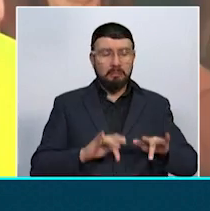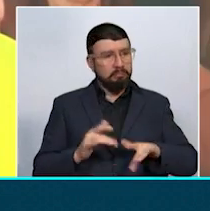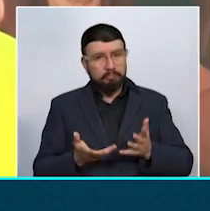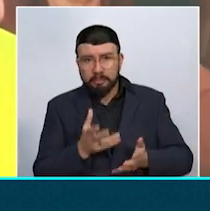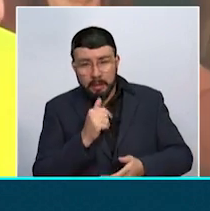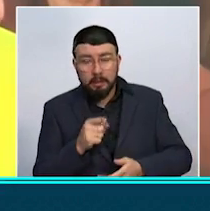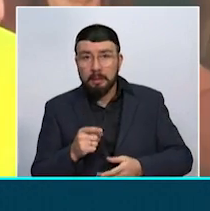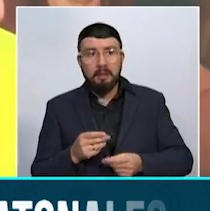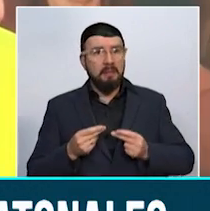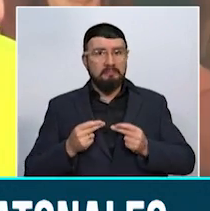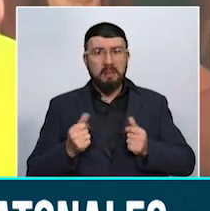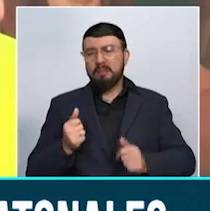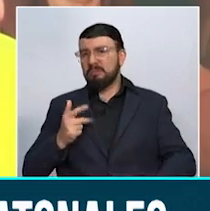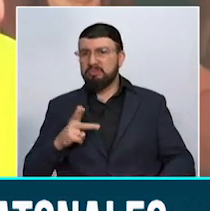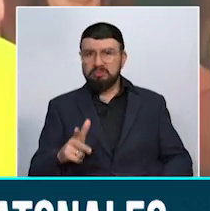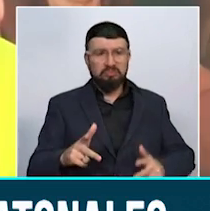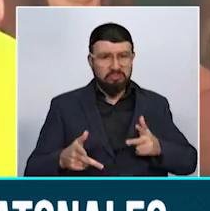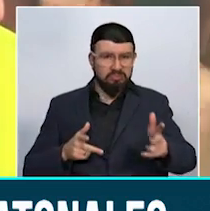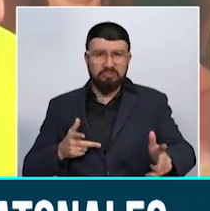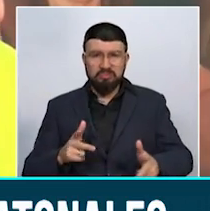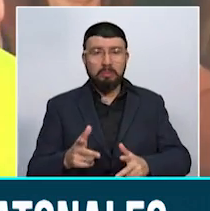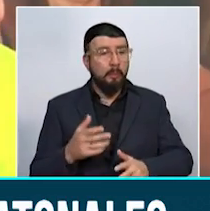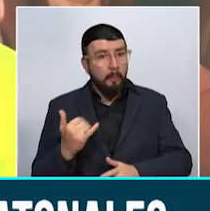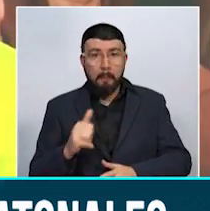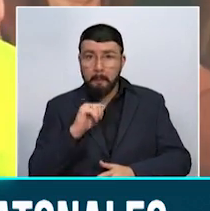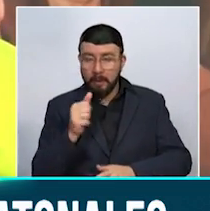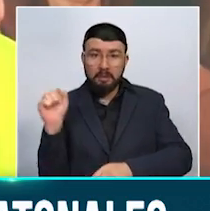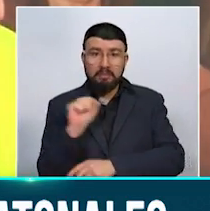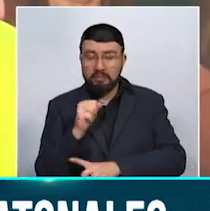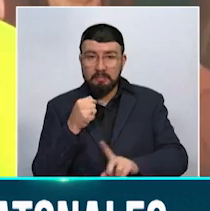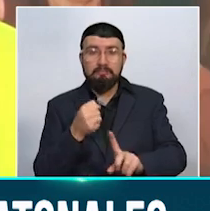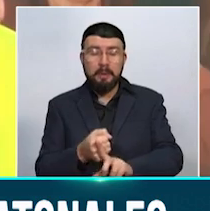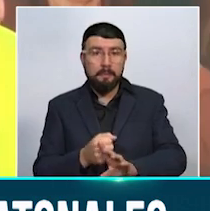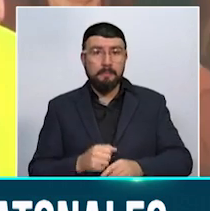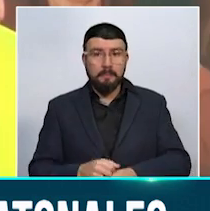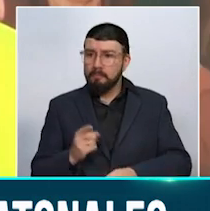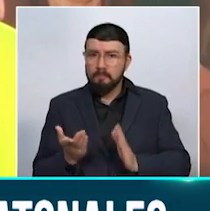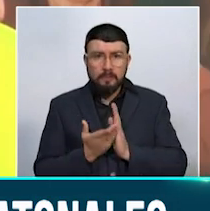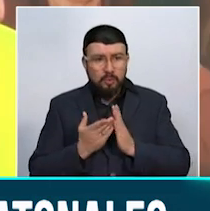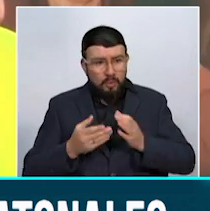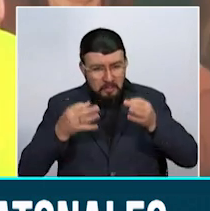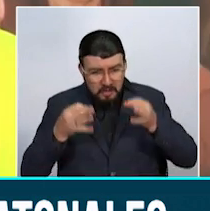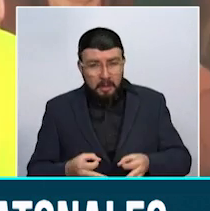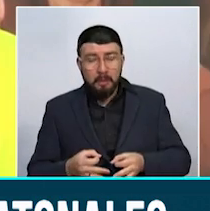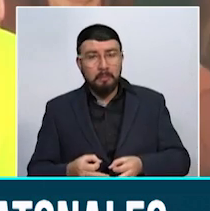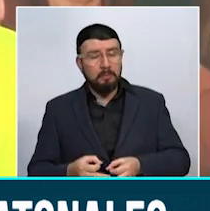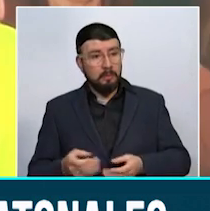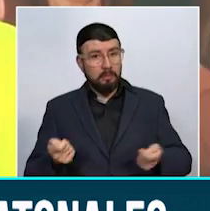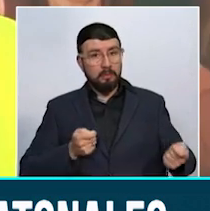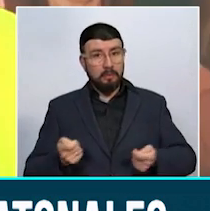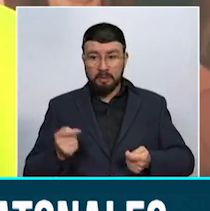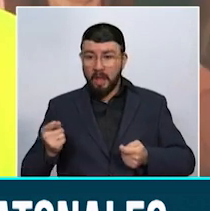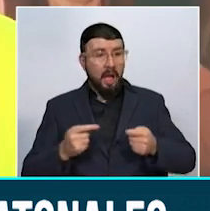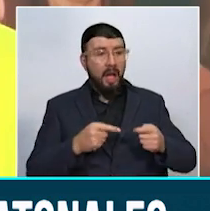aumente la velocidad en las avenidas, aumentando la accidentalidad. No hay estudios técnicos para tomar todos estos cierres.